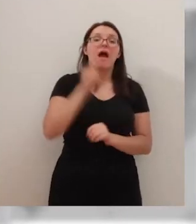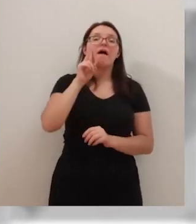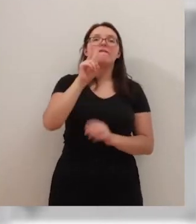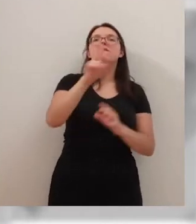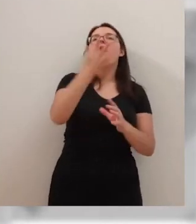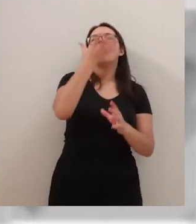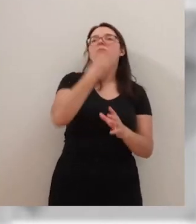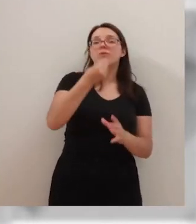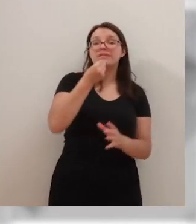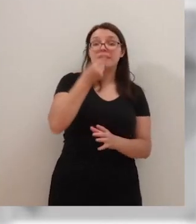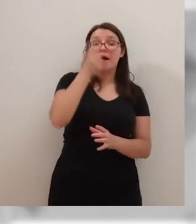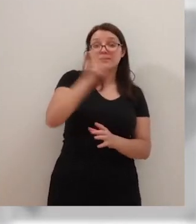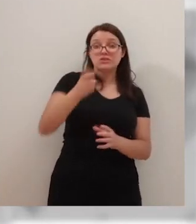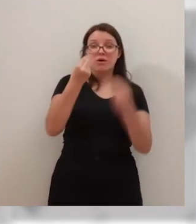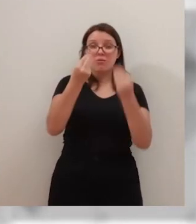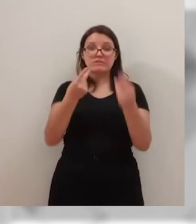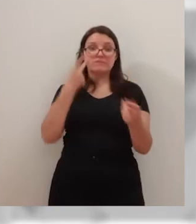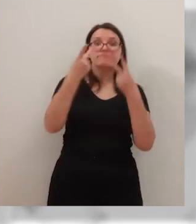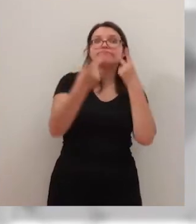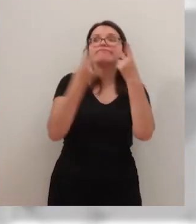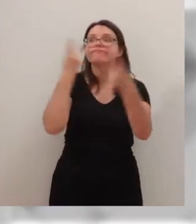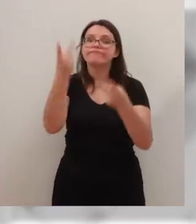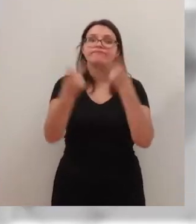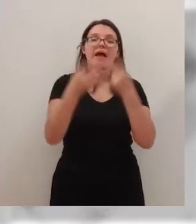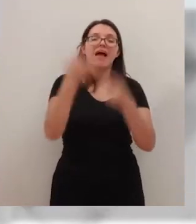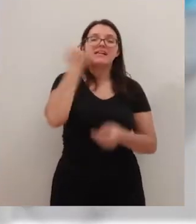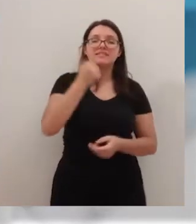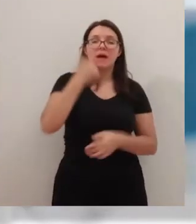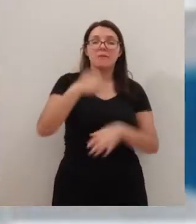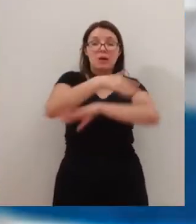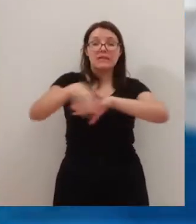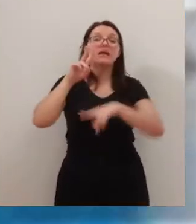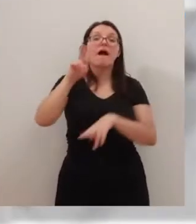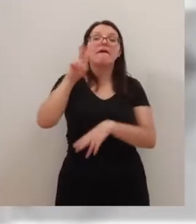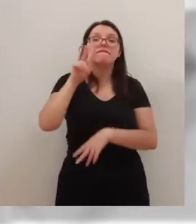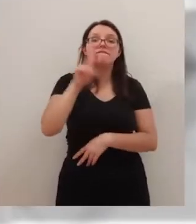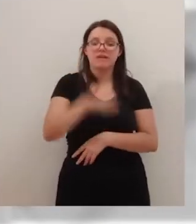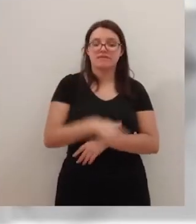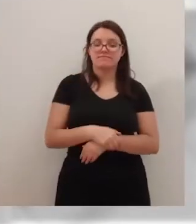estampa única que centenares de visitantes contemplaron este sábado desde la carretera.